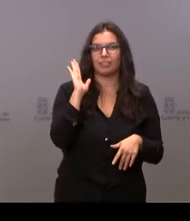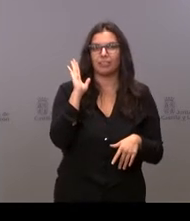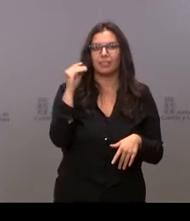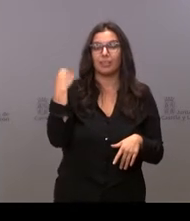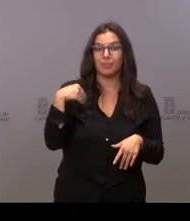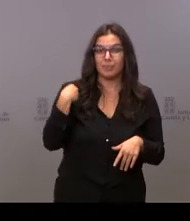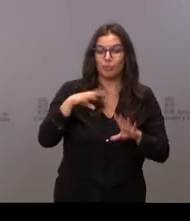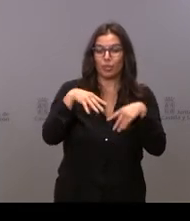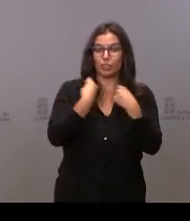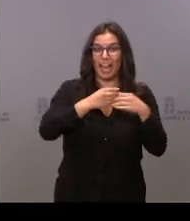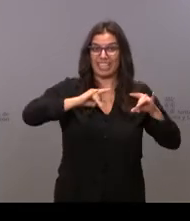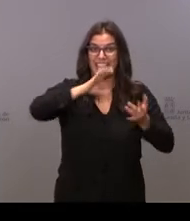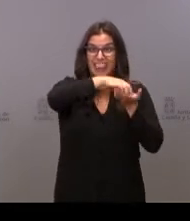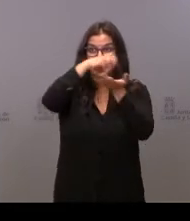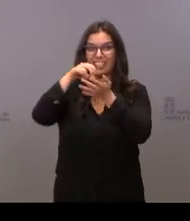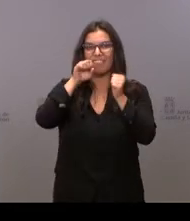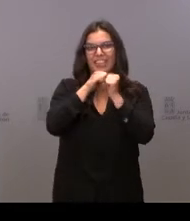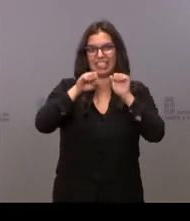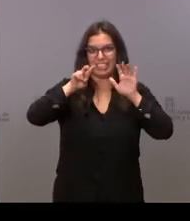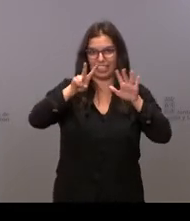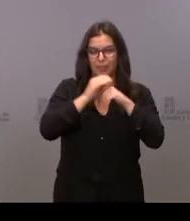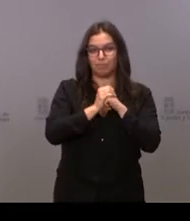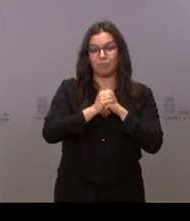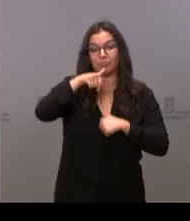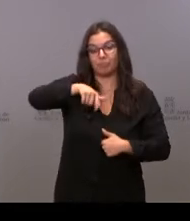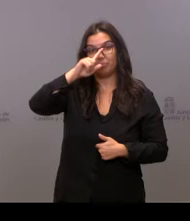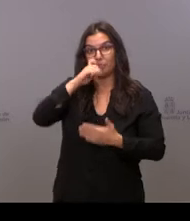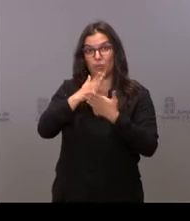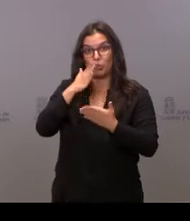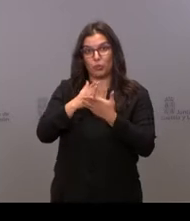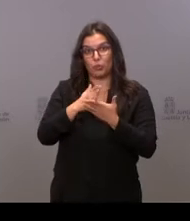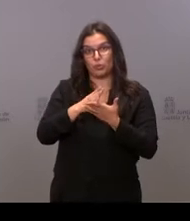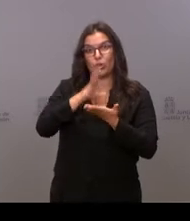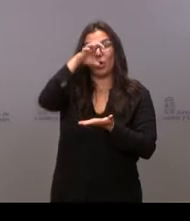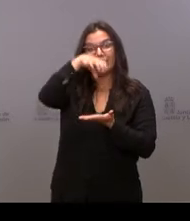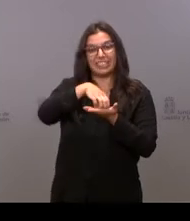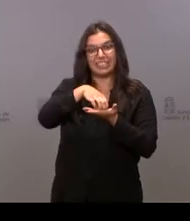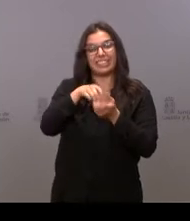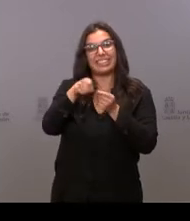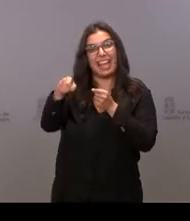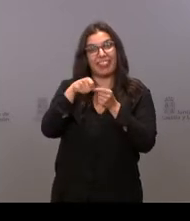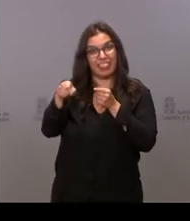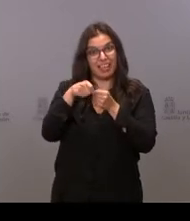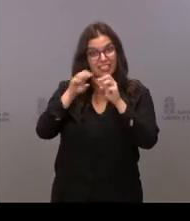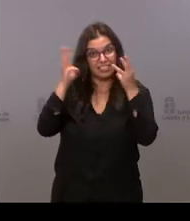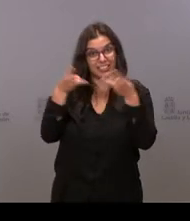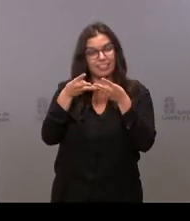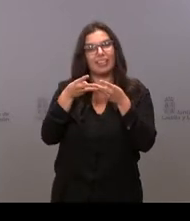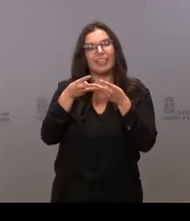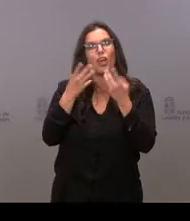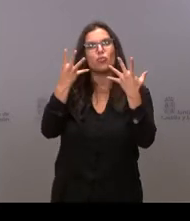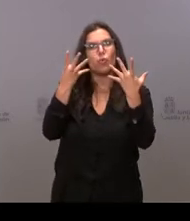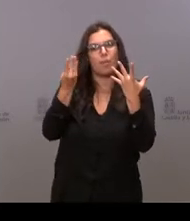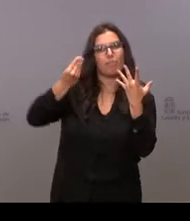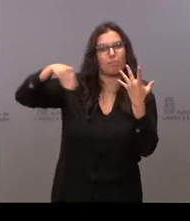las 27 sedes que existen. Este curso inaugura nueve sedes online para facilitar la participación